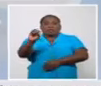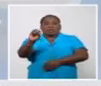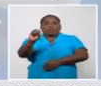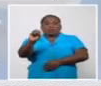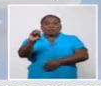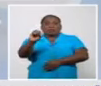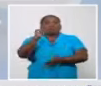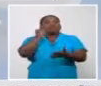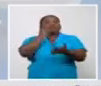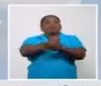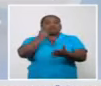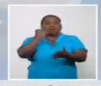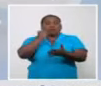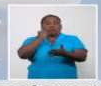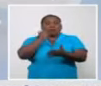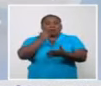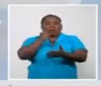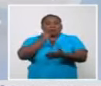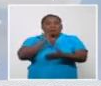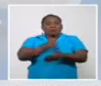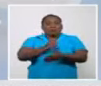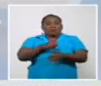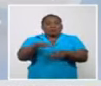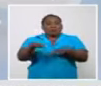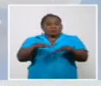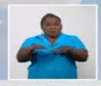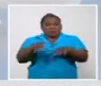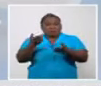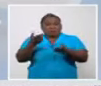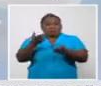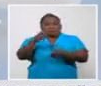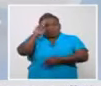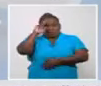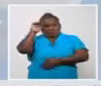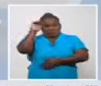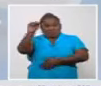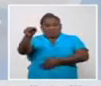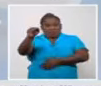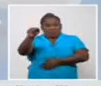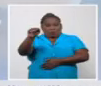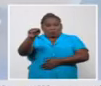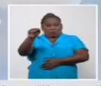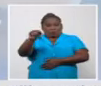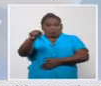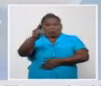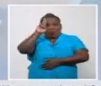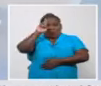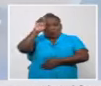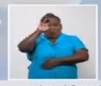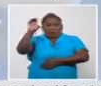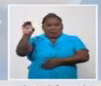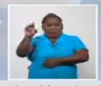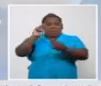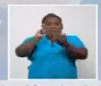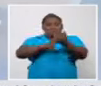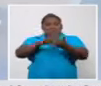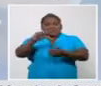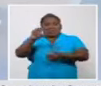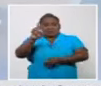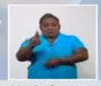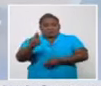confirmados activos ingresados en nuestros hospitales con el PCR positivo,